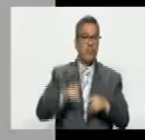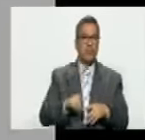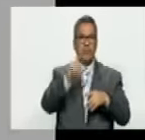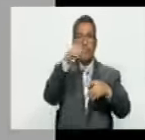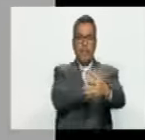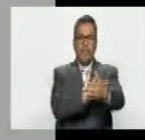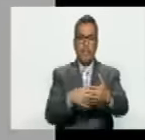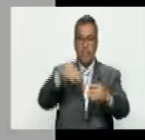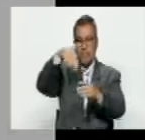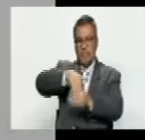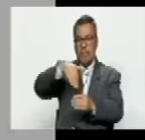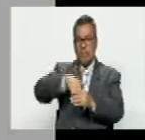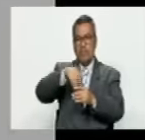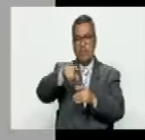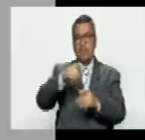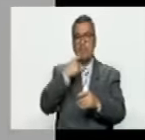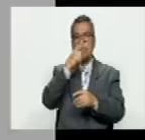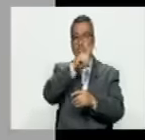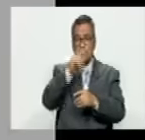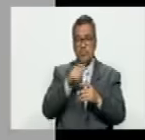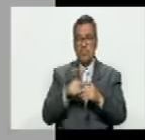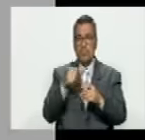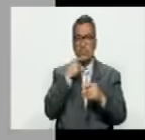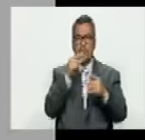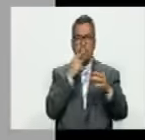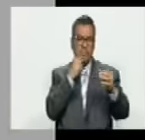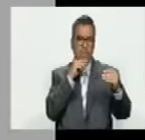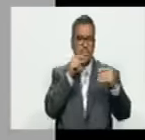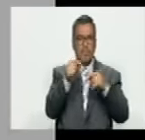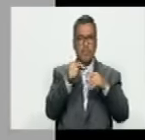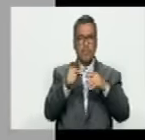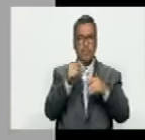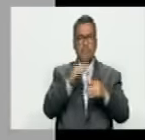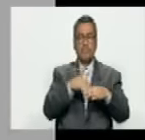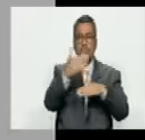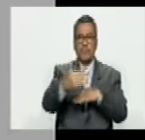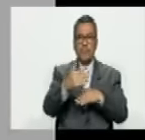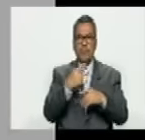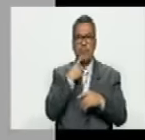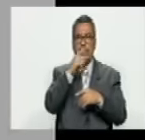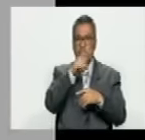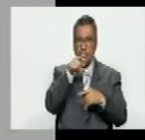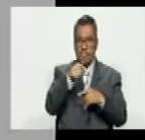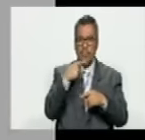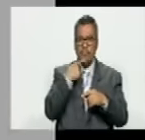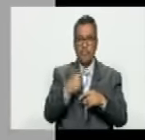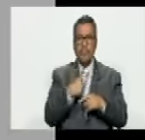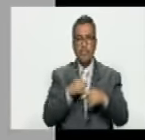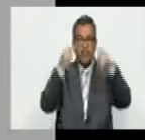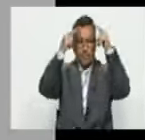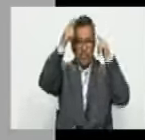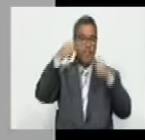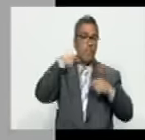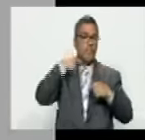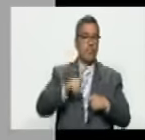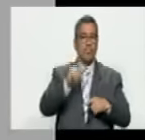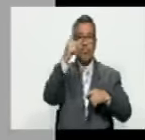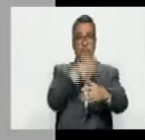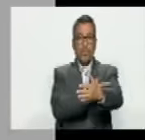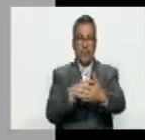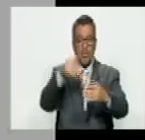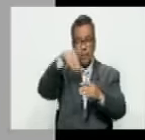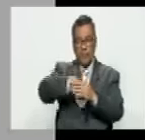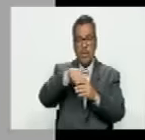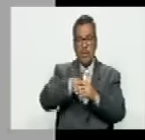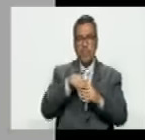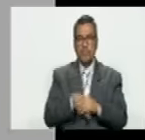millón de votos que la encuesta de boca diurna de boca de salida la encuesta de salida decía Chávez perdió por un millón de votos